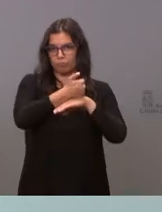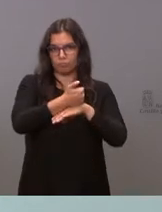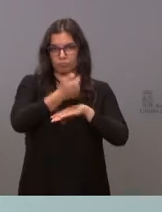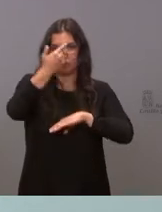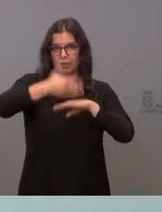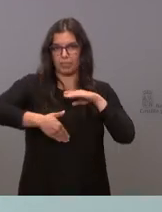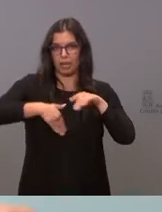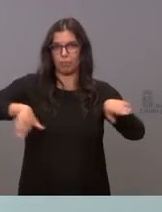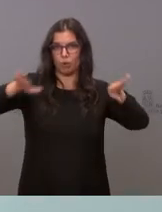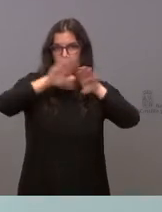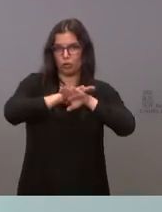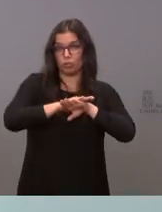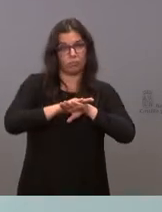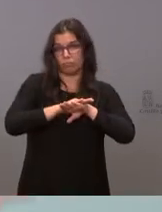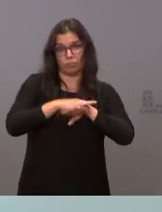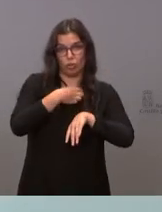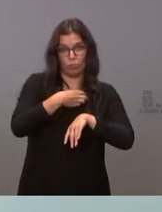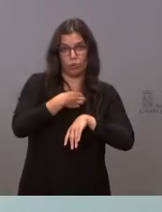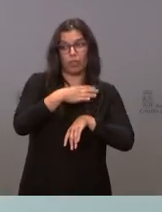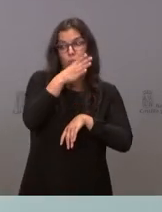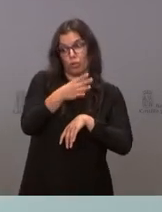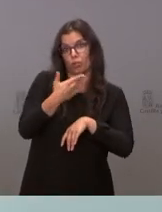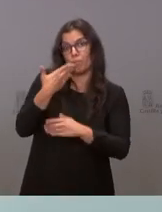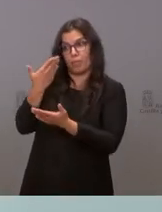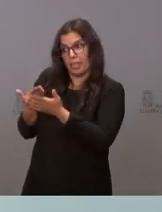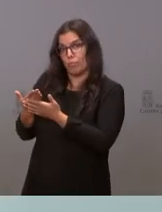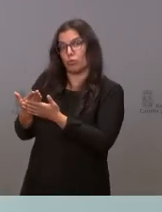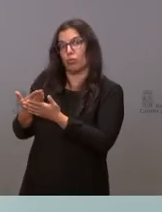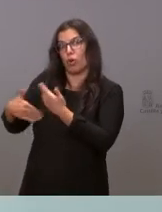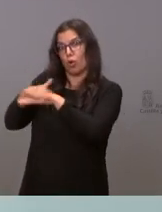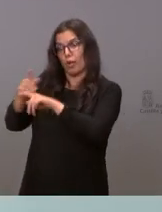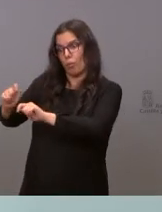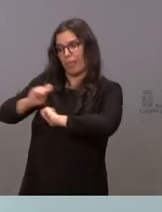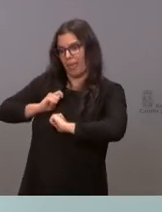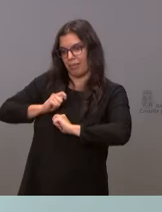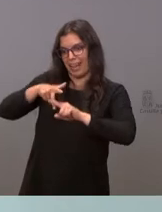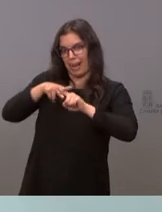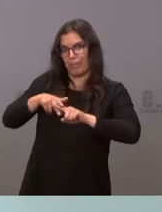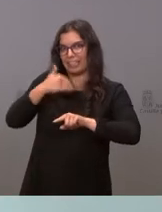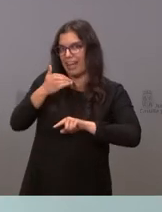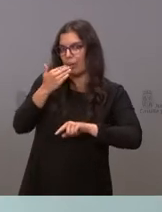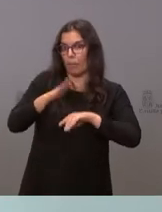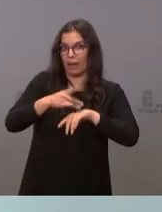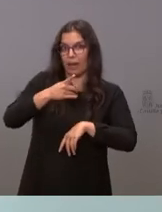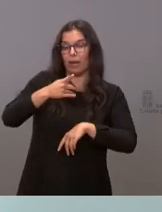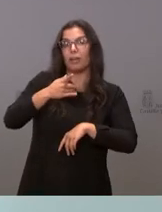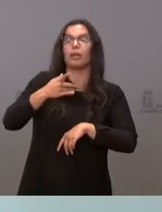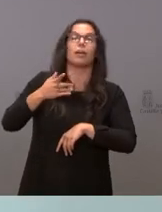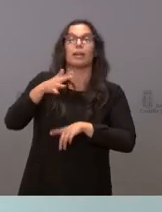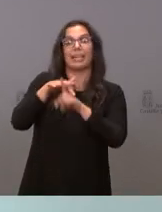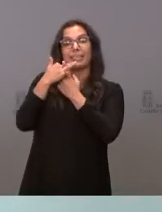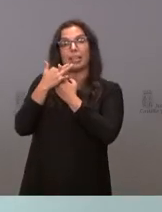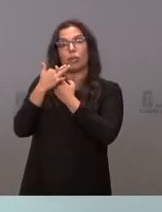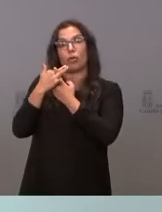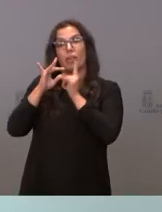Por eso le estamos pidiendo al Gobierno que habilite una herramienta jurídica para que desde las comunidades autónomas, sin tener